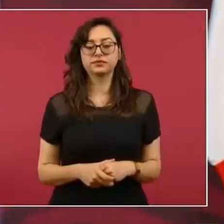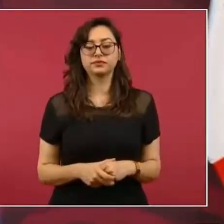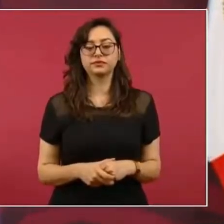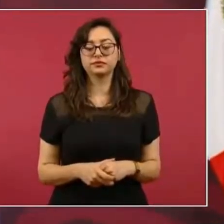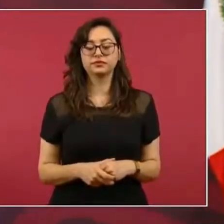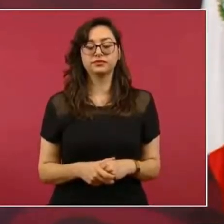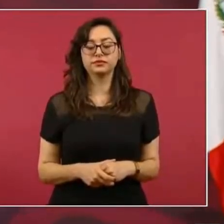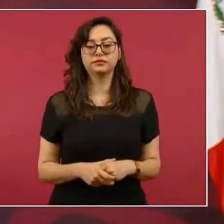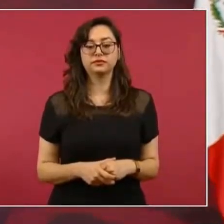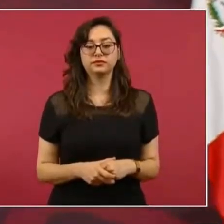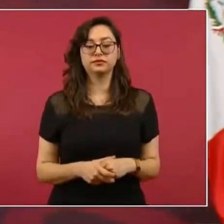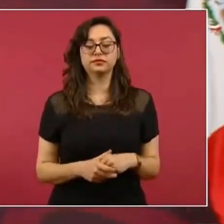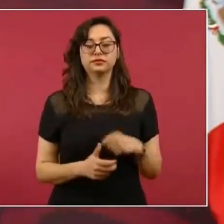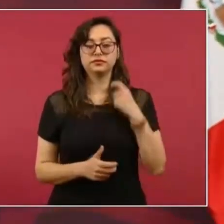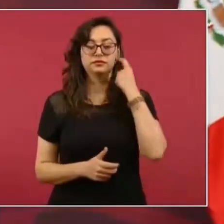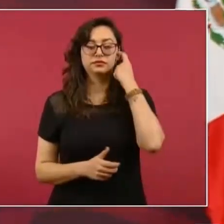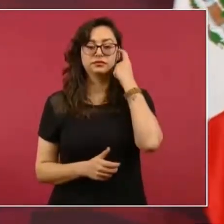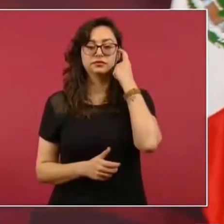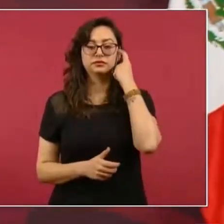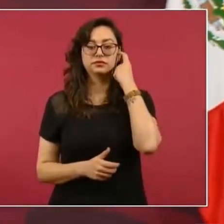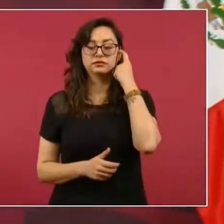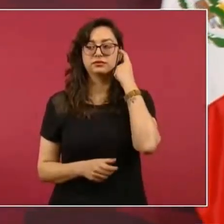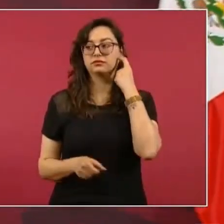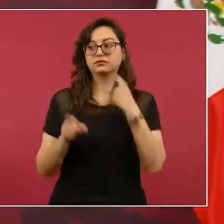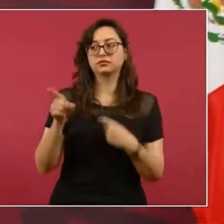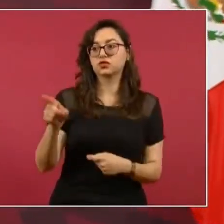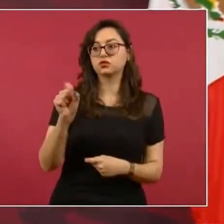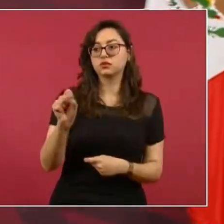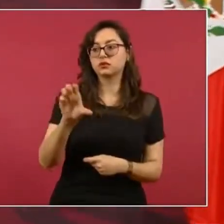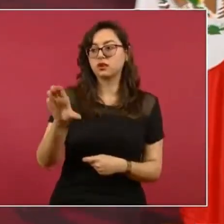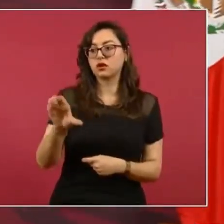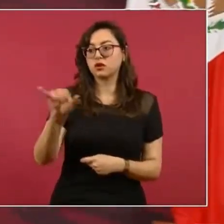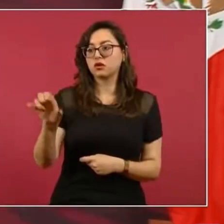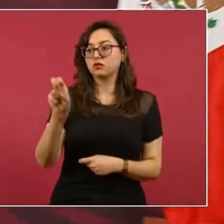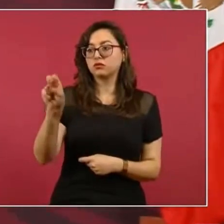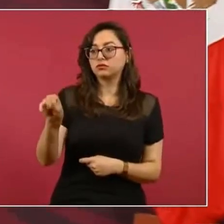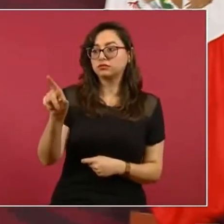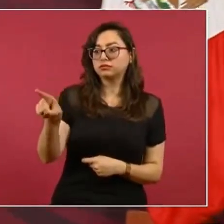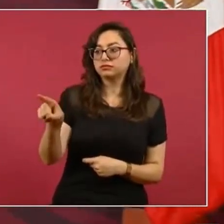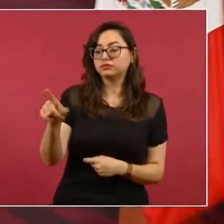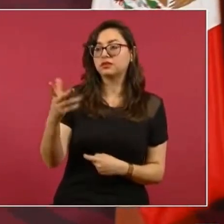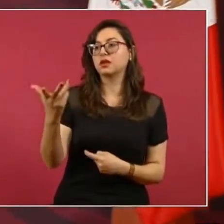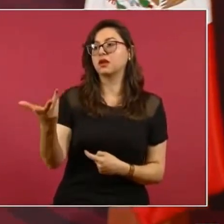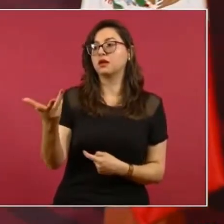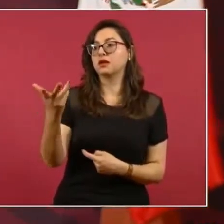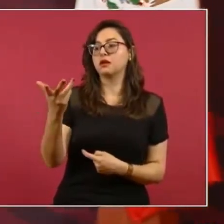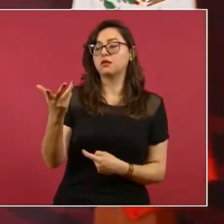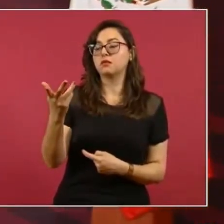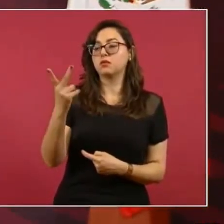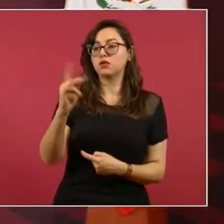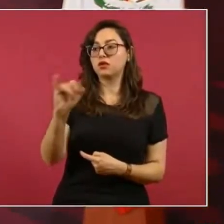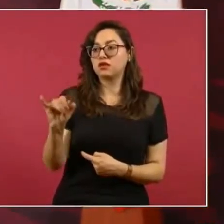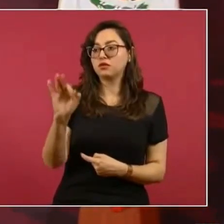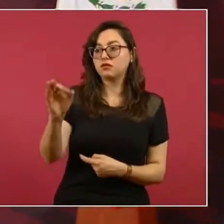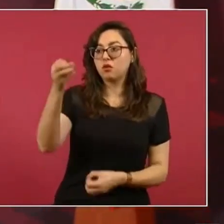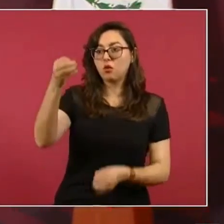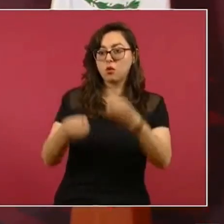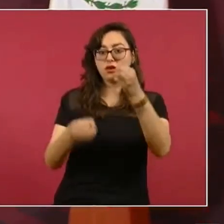Porque actualmente es un bastión del conservadurismo corrupto, ese poder.